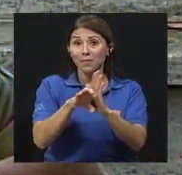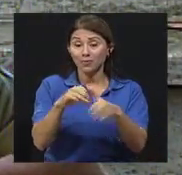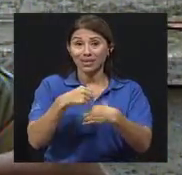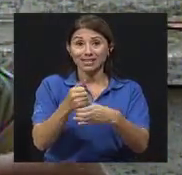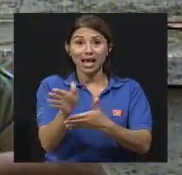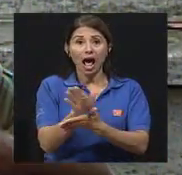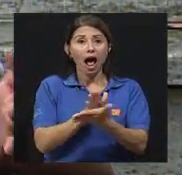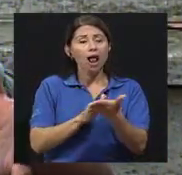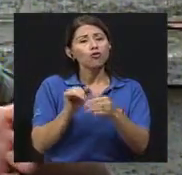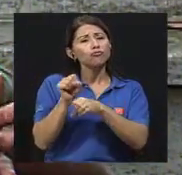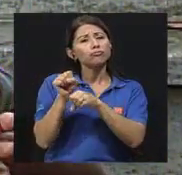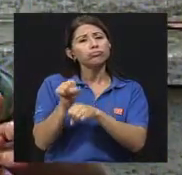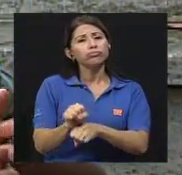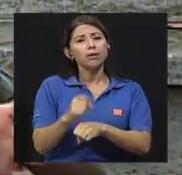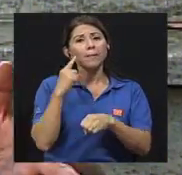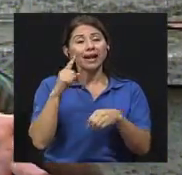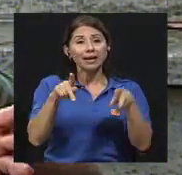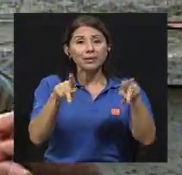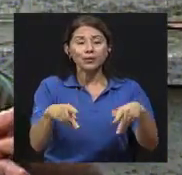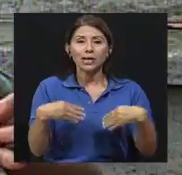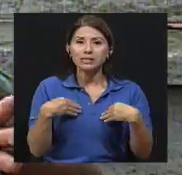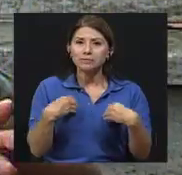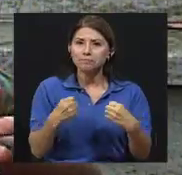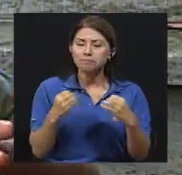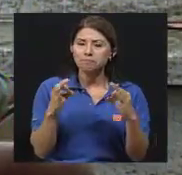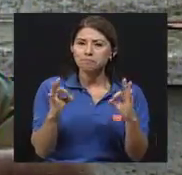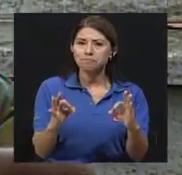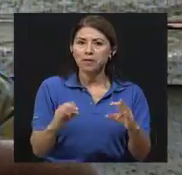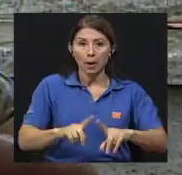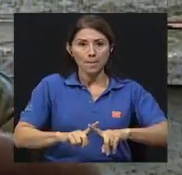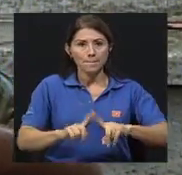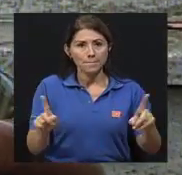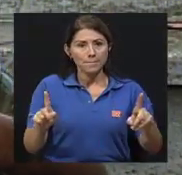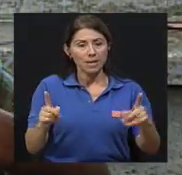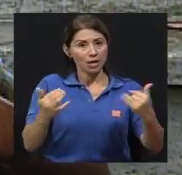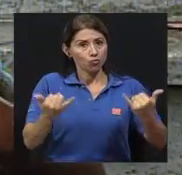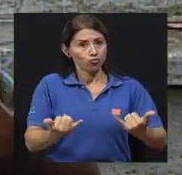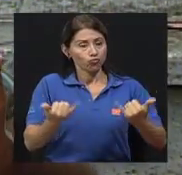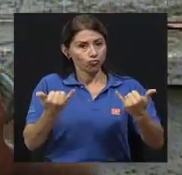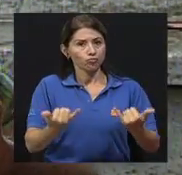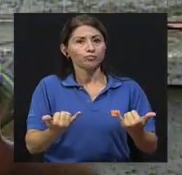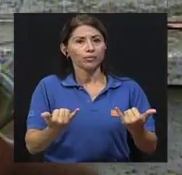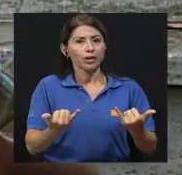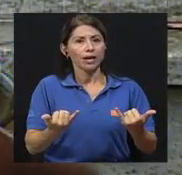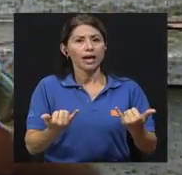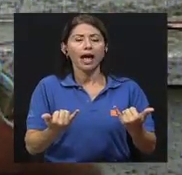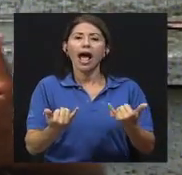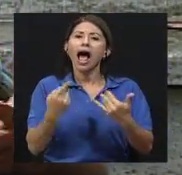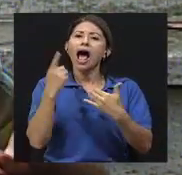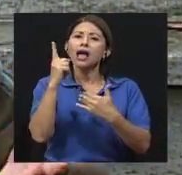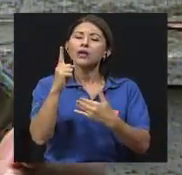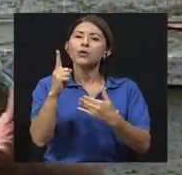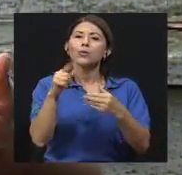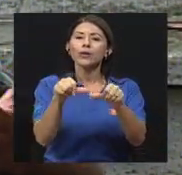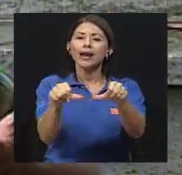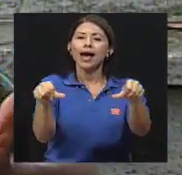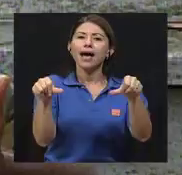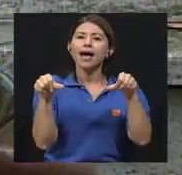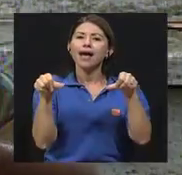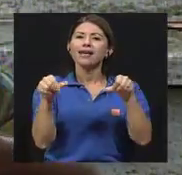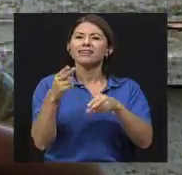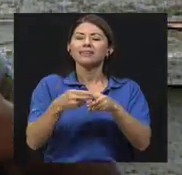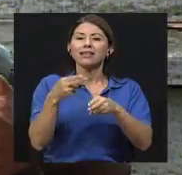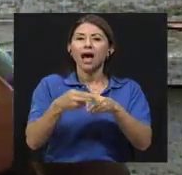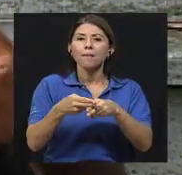sanación, ¿verdad? Pero hoy en día se desarrolla una disciplina llamada